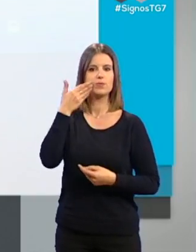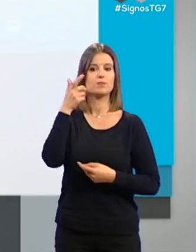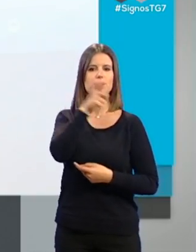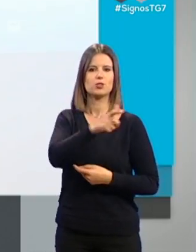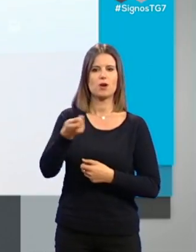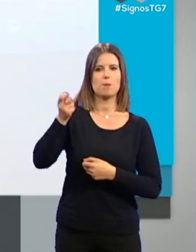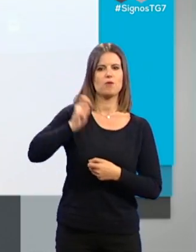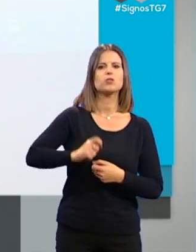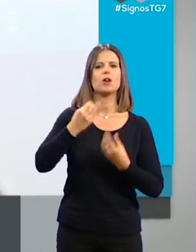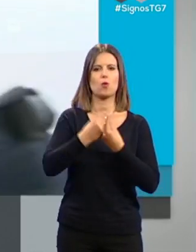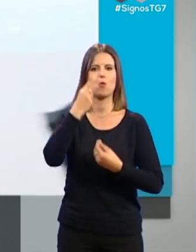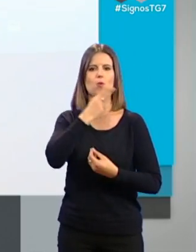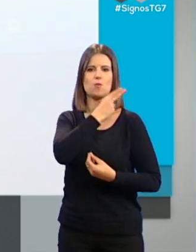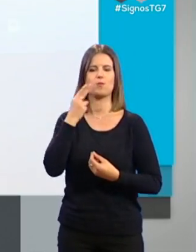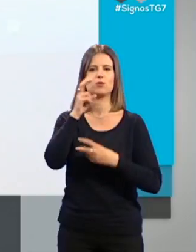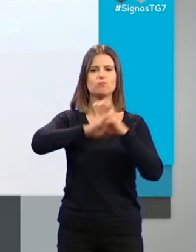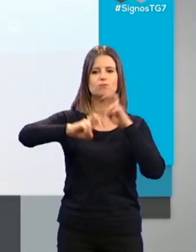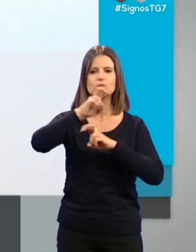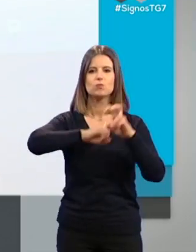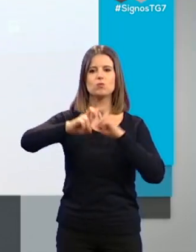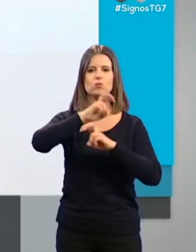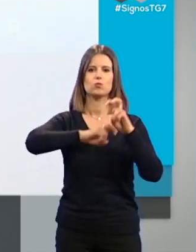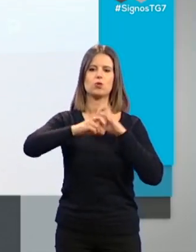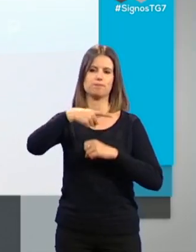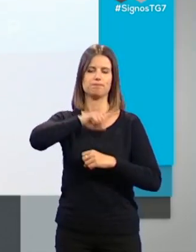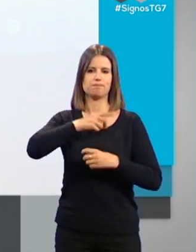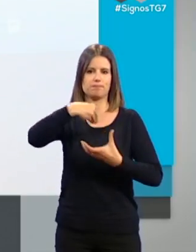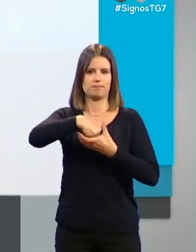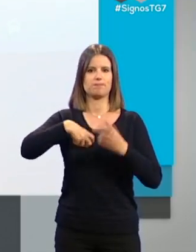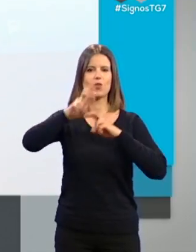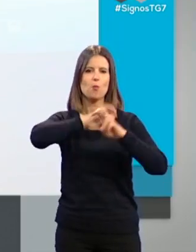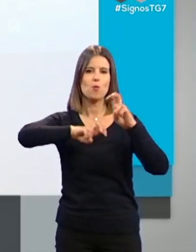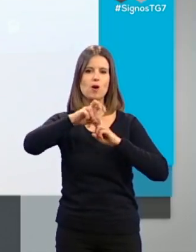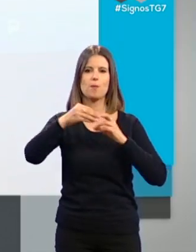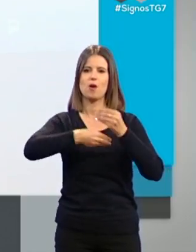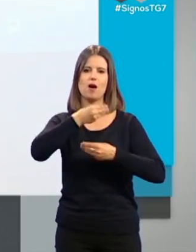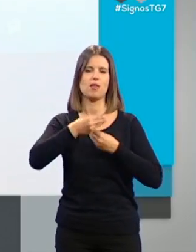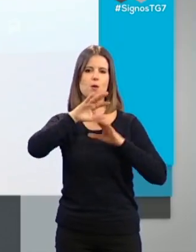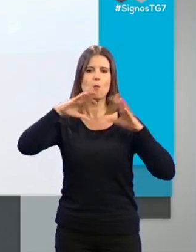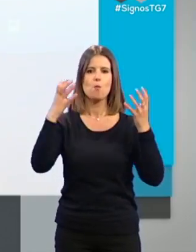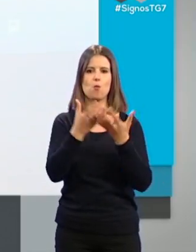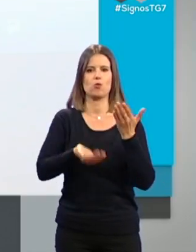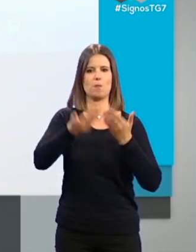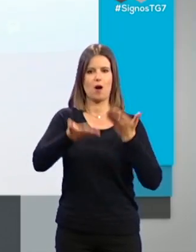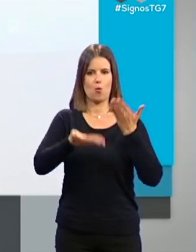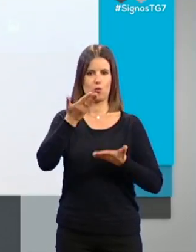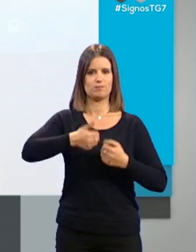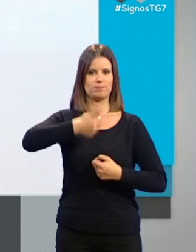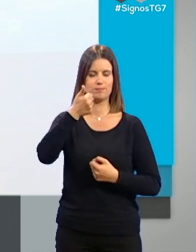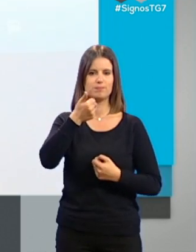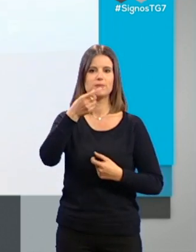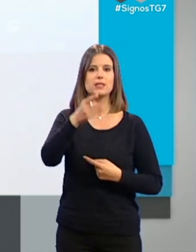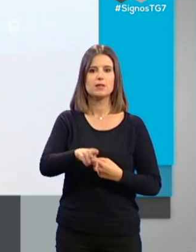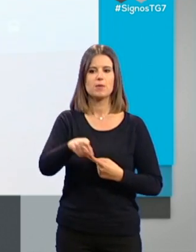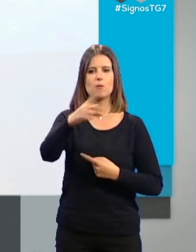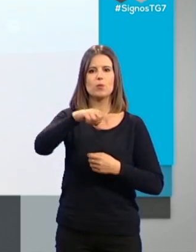profesionales comprometidos que buscáis y que buscamos hacer de esto un mundo mejor y sobre todo